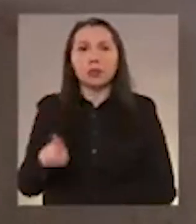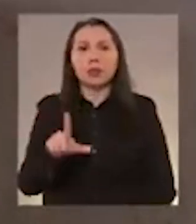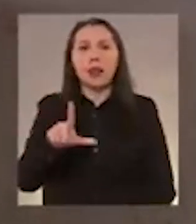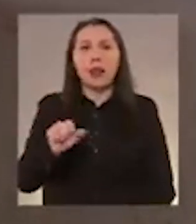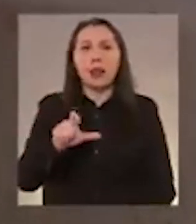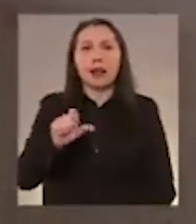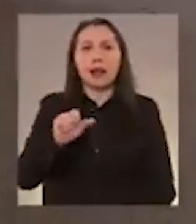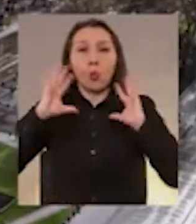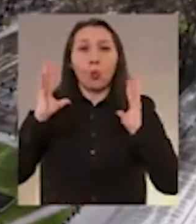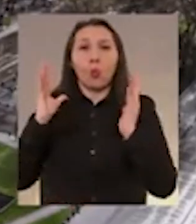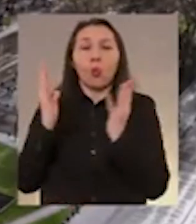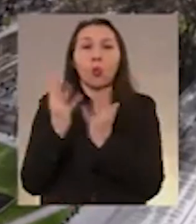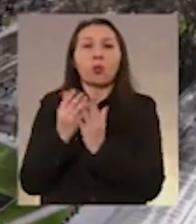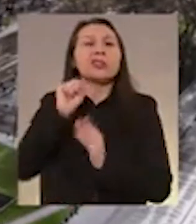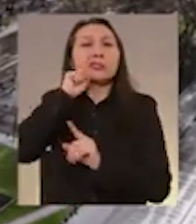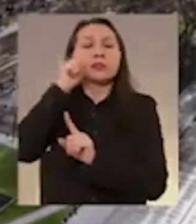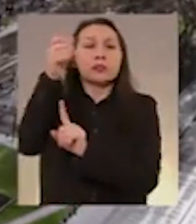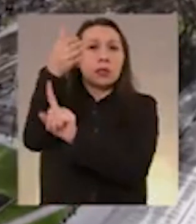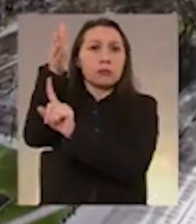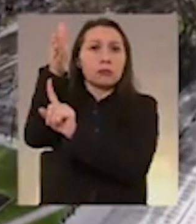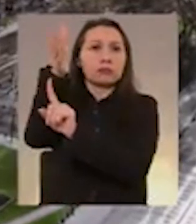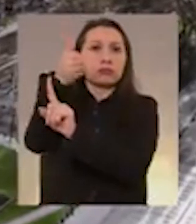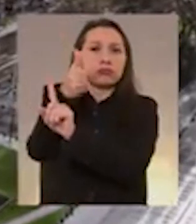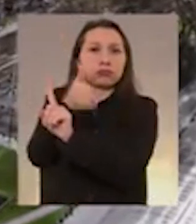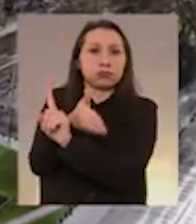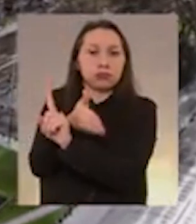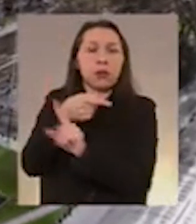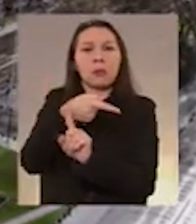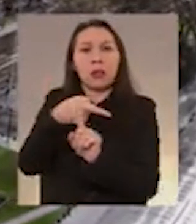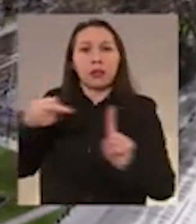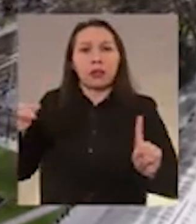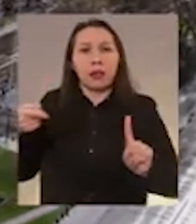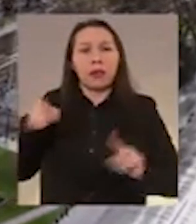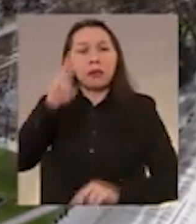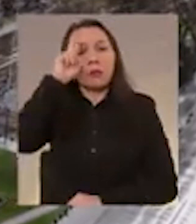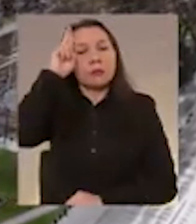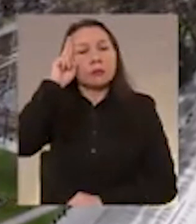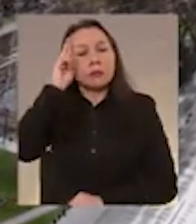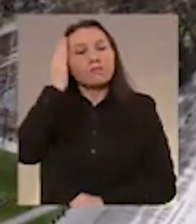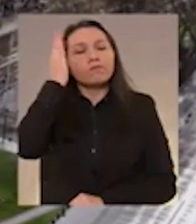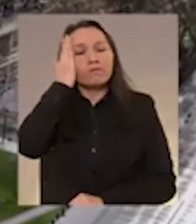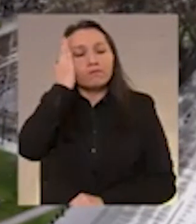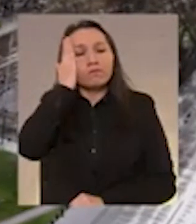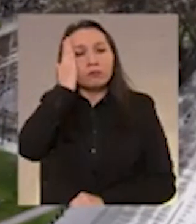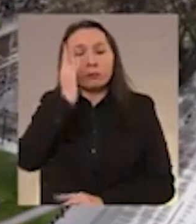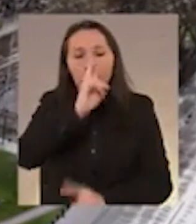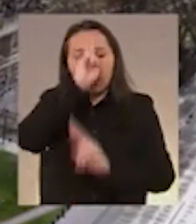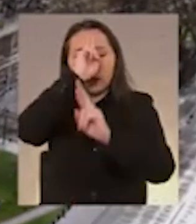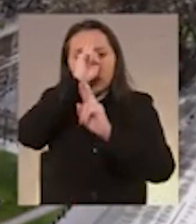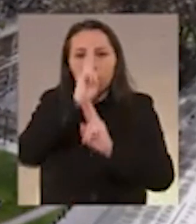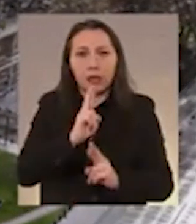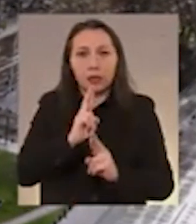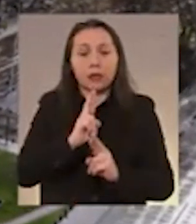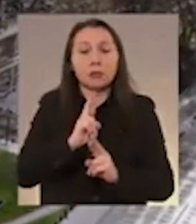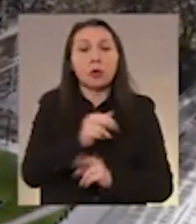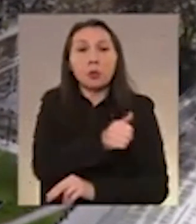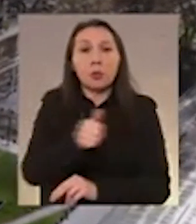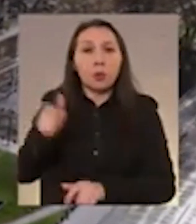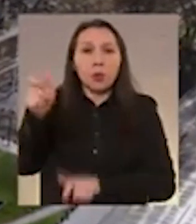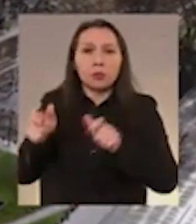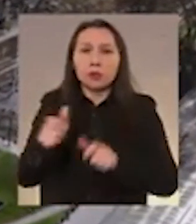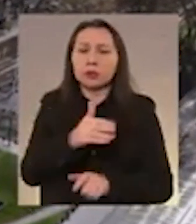país durante la dictadura. Además, se desconoce el paradero de 1.162 personas. Justo a las 11.52